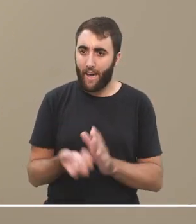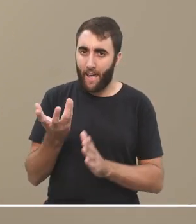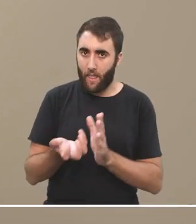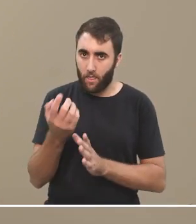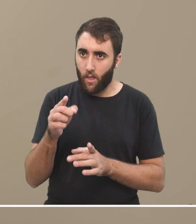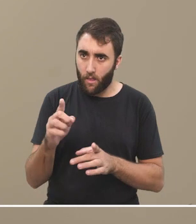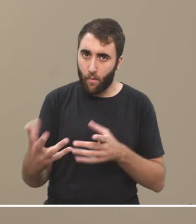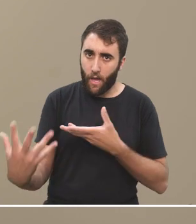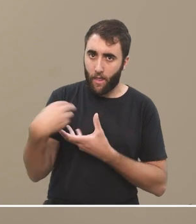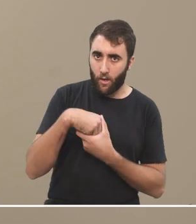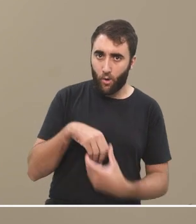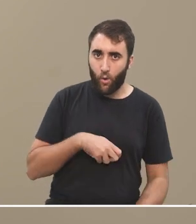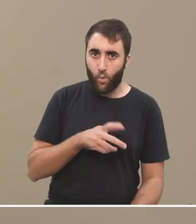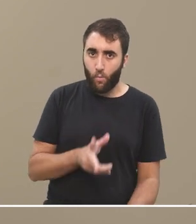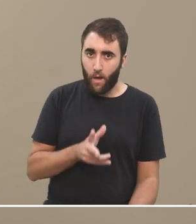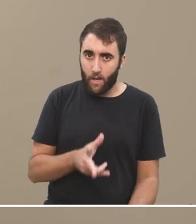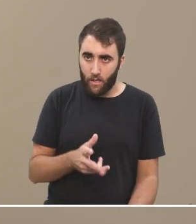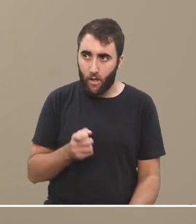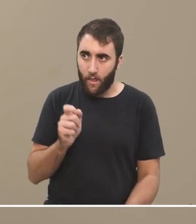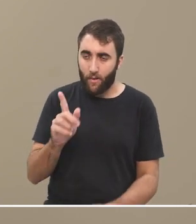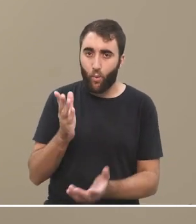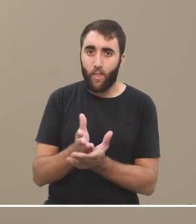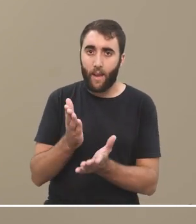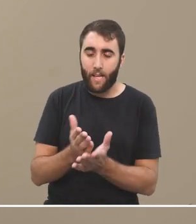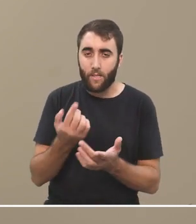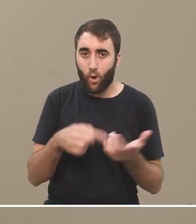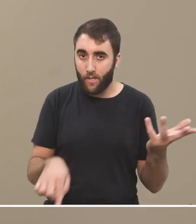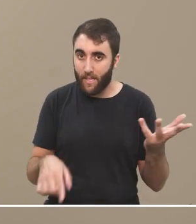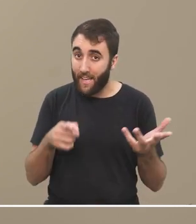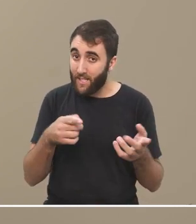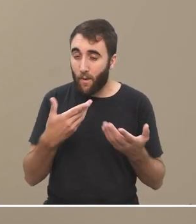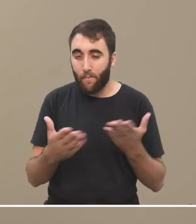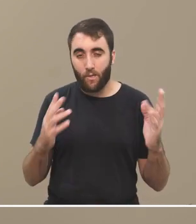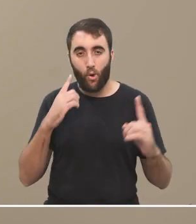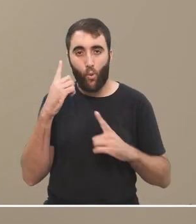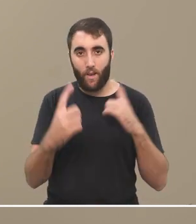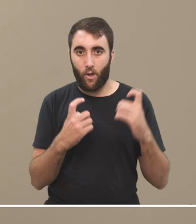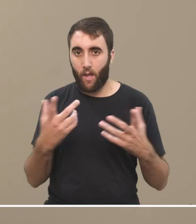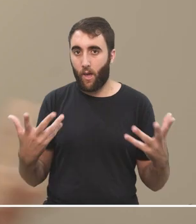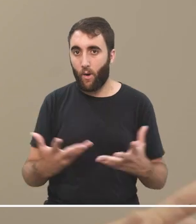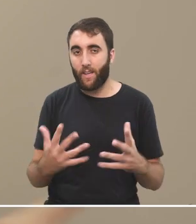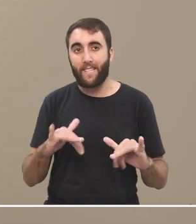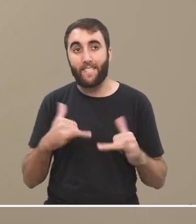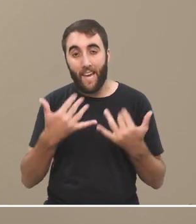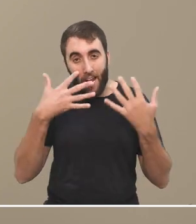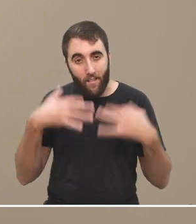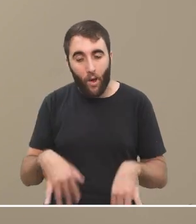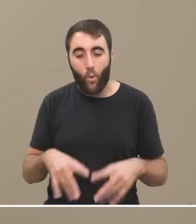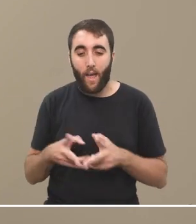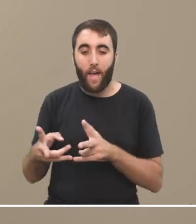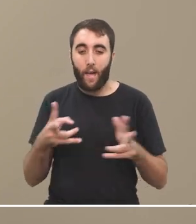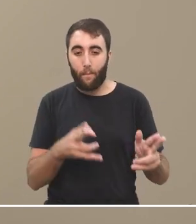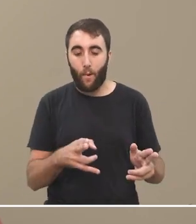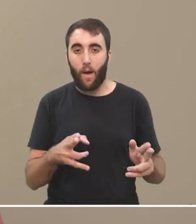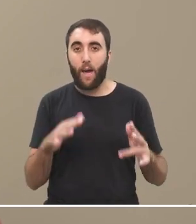deberían tener sus derechos en fin entonces todo esto está en cuestión o sea estamos realmente viviendo una época en que